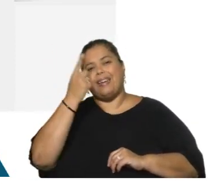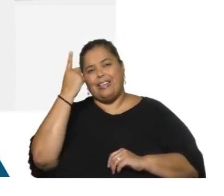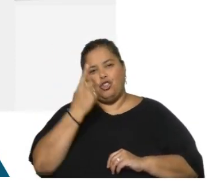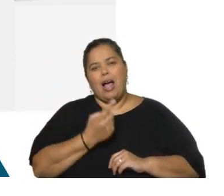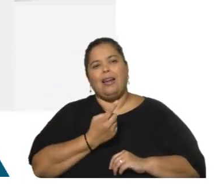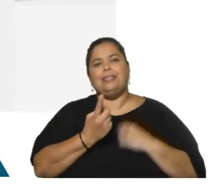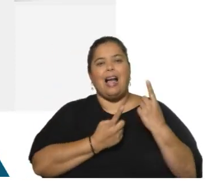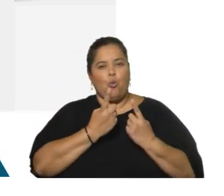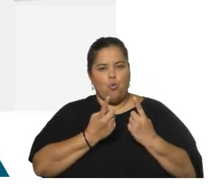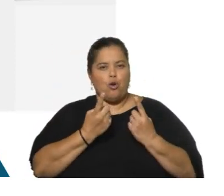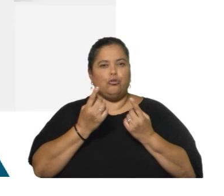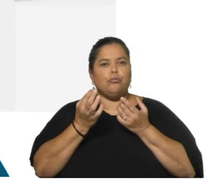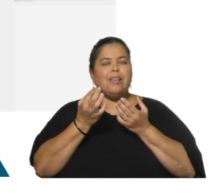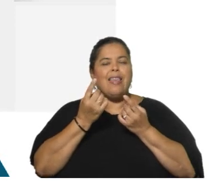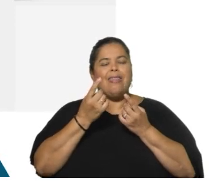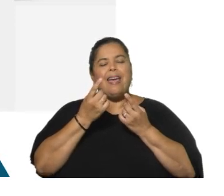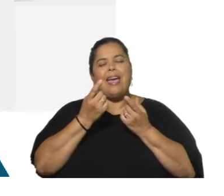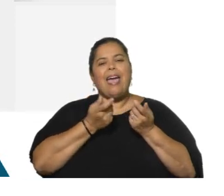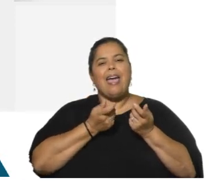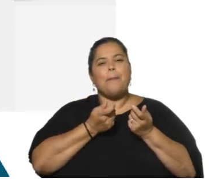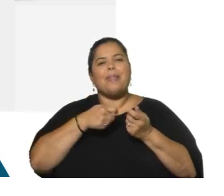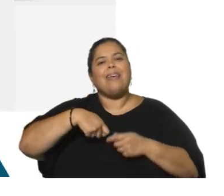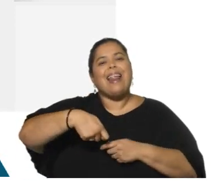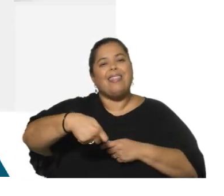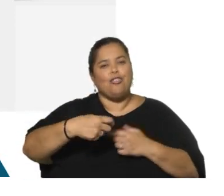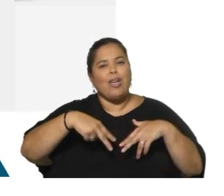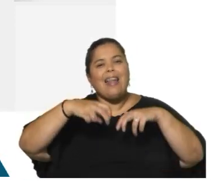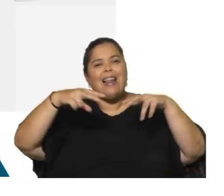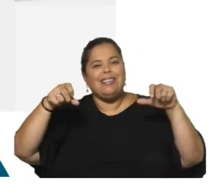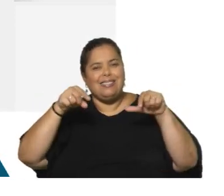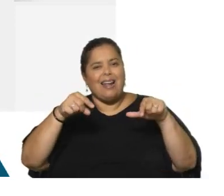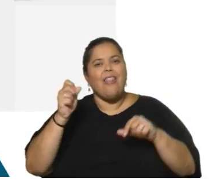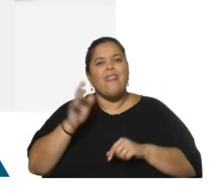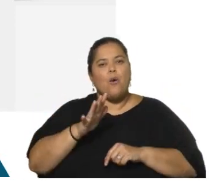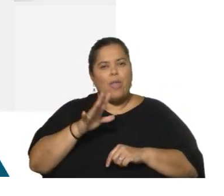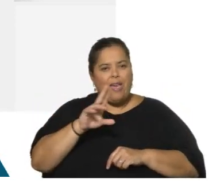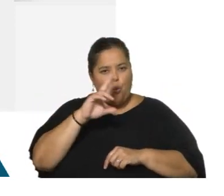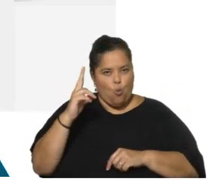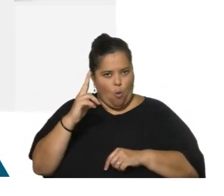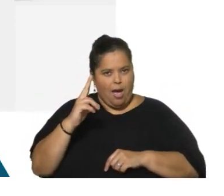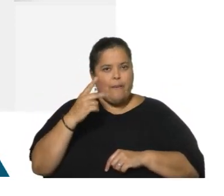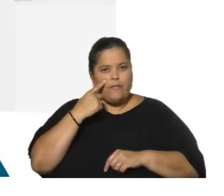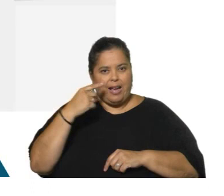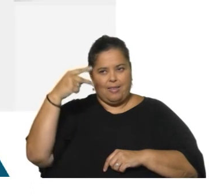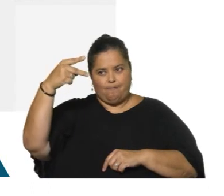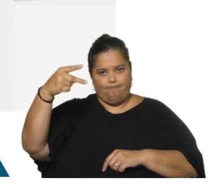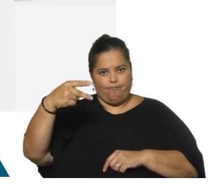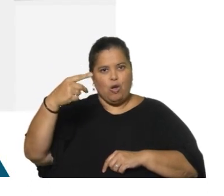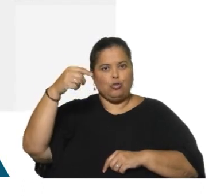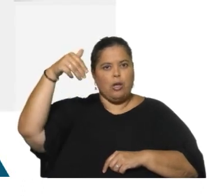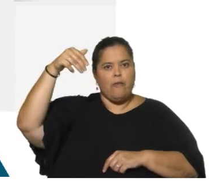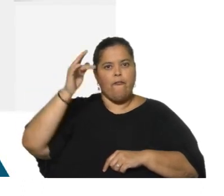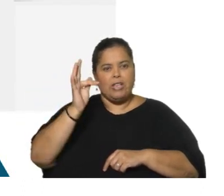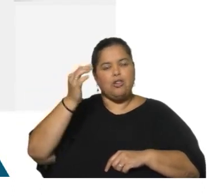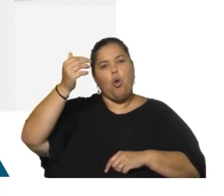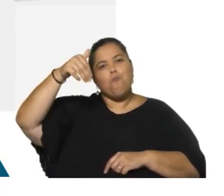crédito que analizan la deuda uruguaya. Fíjense ustedes qué diferencia entre Fitch y Moody's. Moody's seguramente ya tomó el